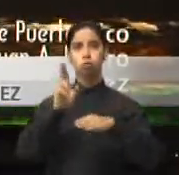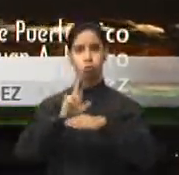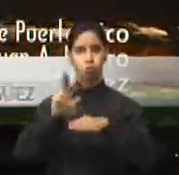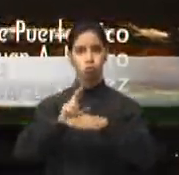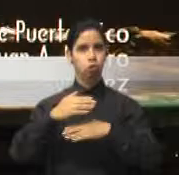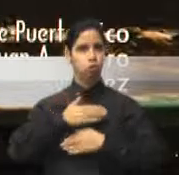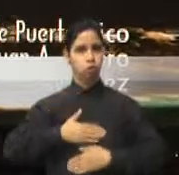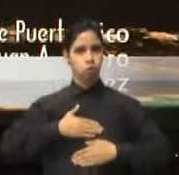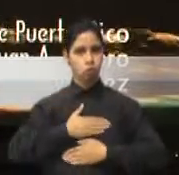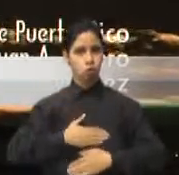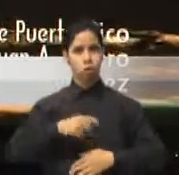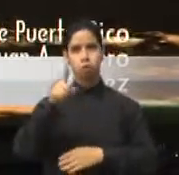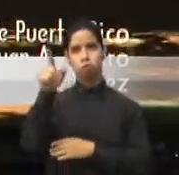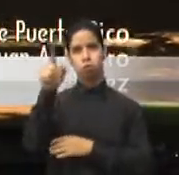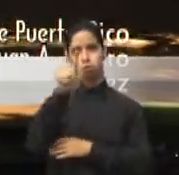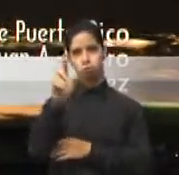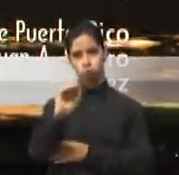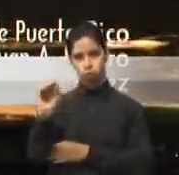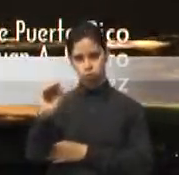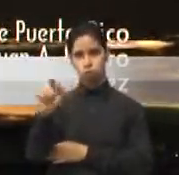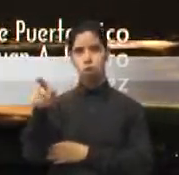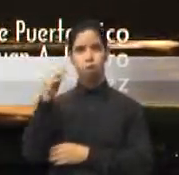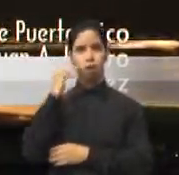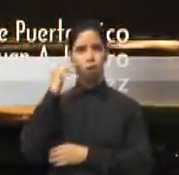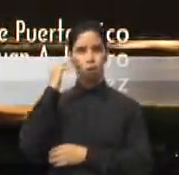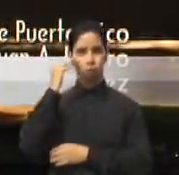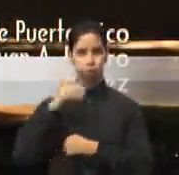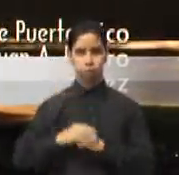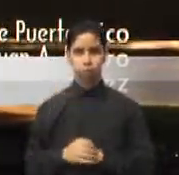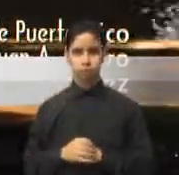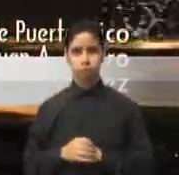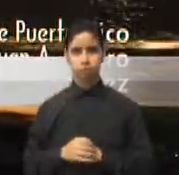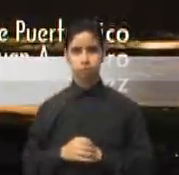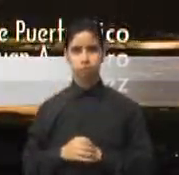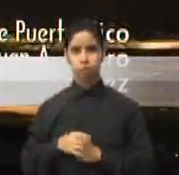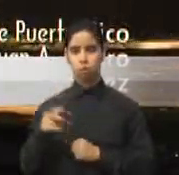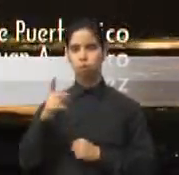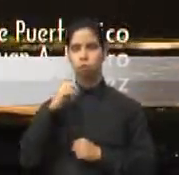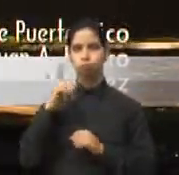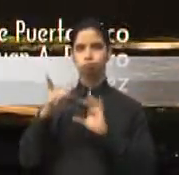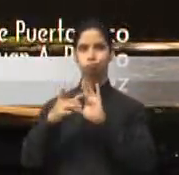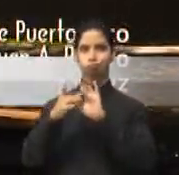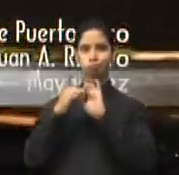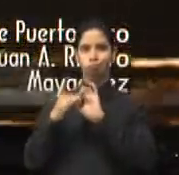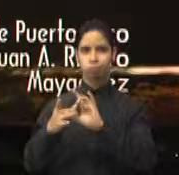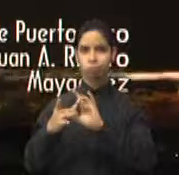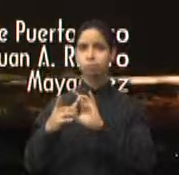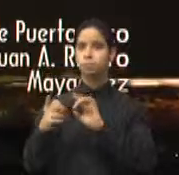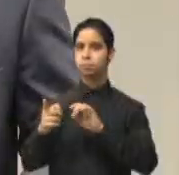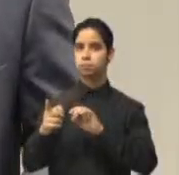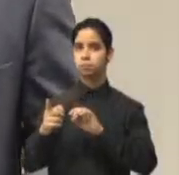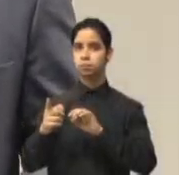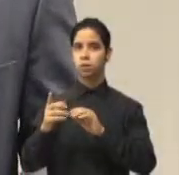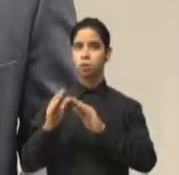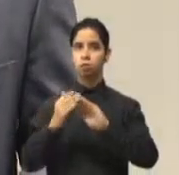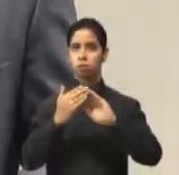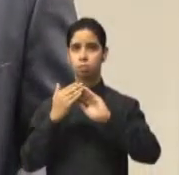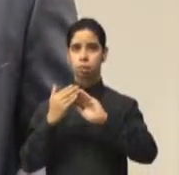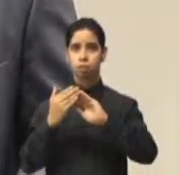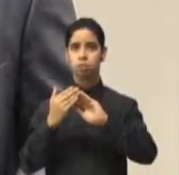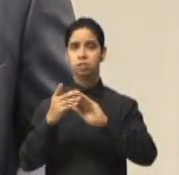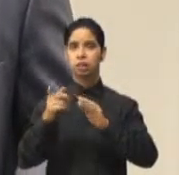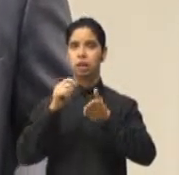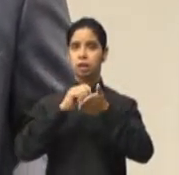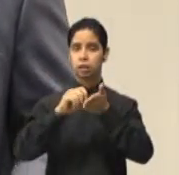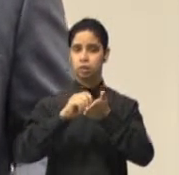uso y disfrute del zoológico de Mayagüez como parte de un convenio que se creará una junta fideicomisaira que será